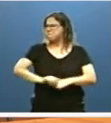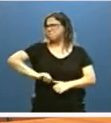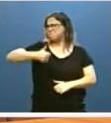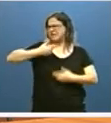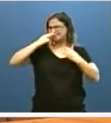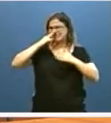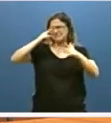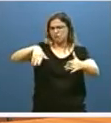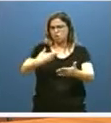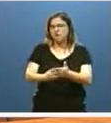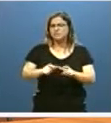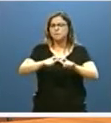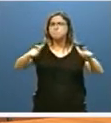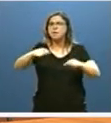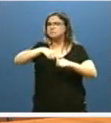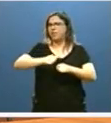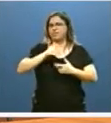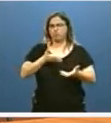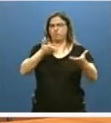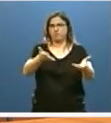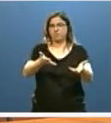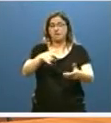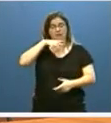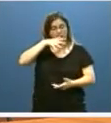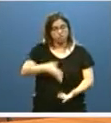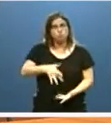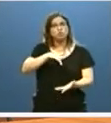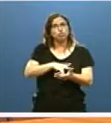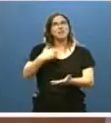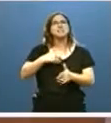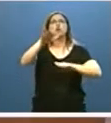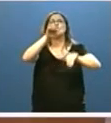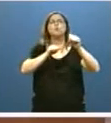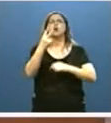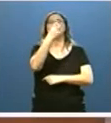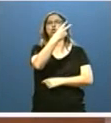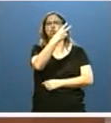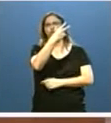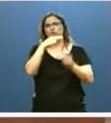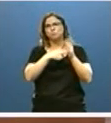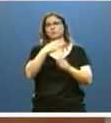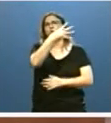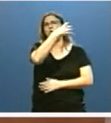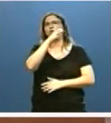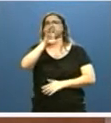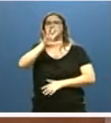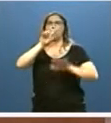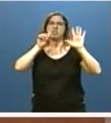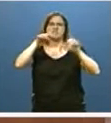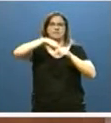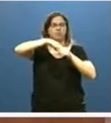los últimos siete años. De ellas, al día de hoy, ya hemos convocado 2.856 plazas.